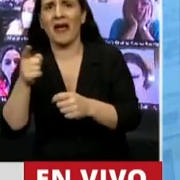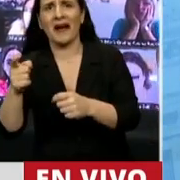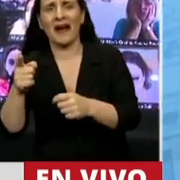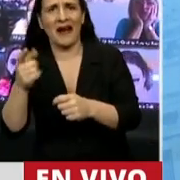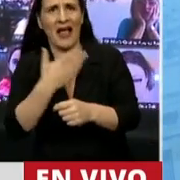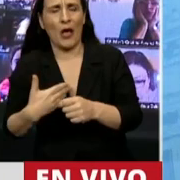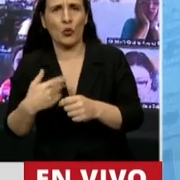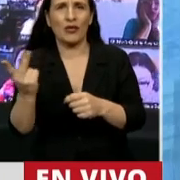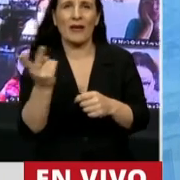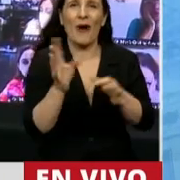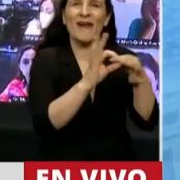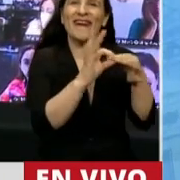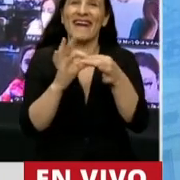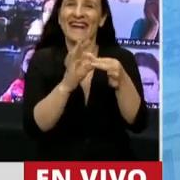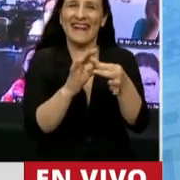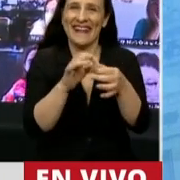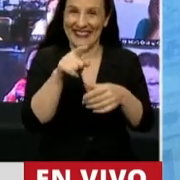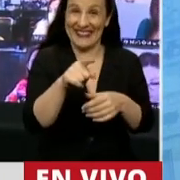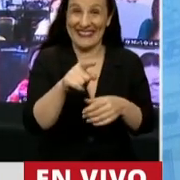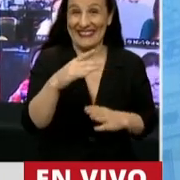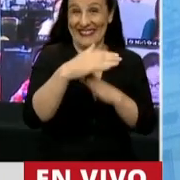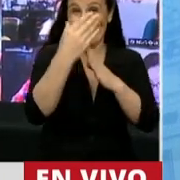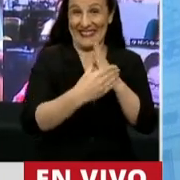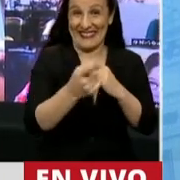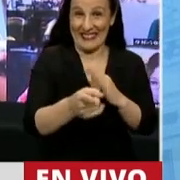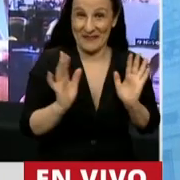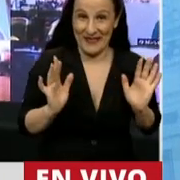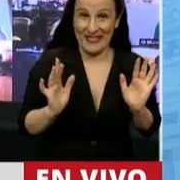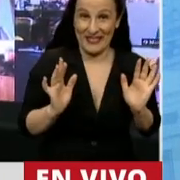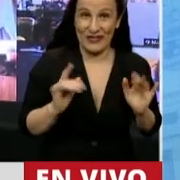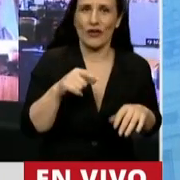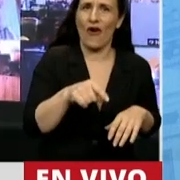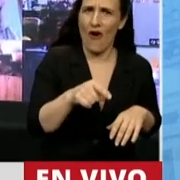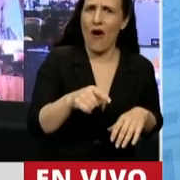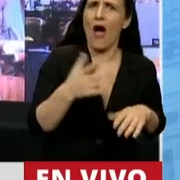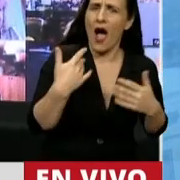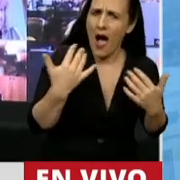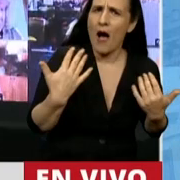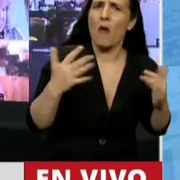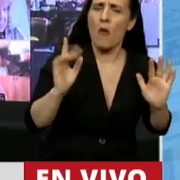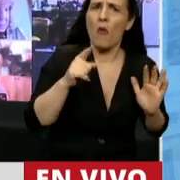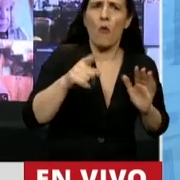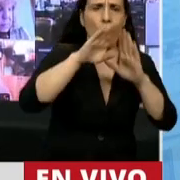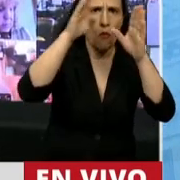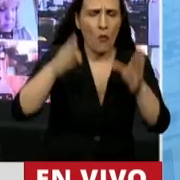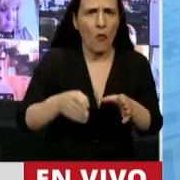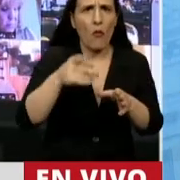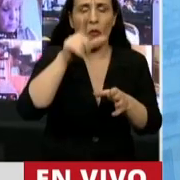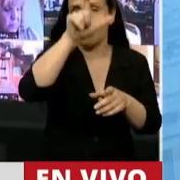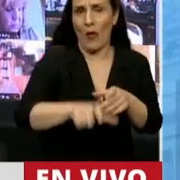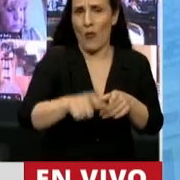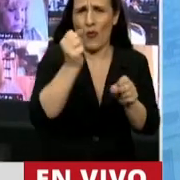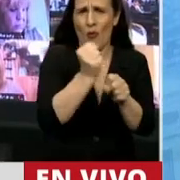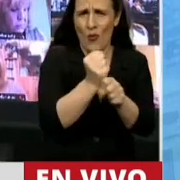El único funcionario que está sujeto a una moción de censura de este Congreso. Un funcionario vital